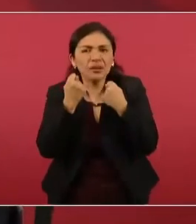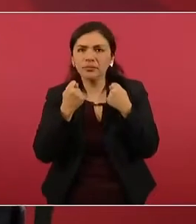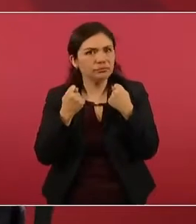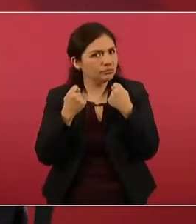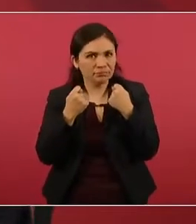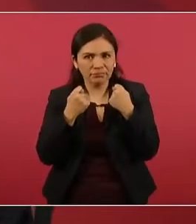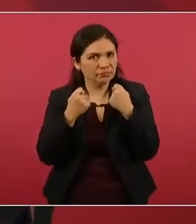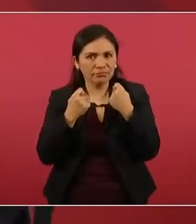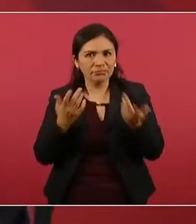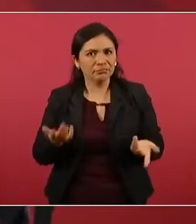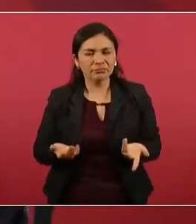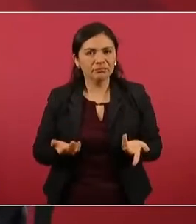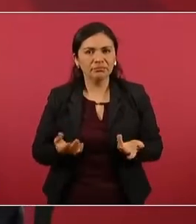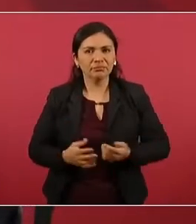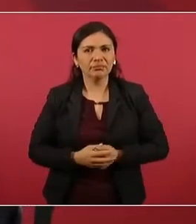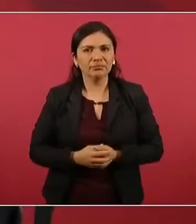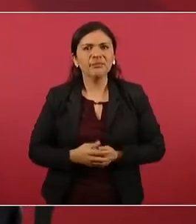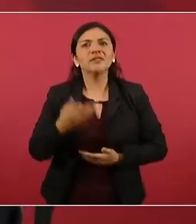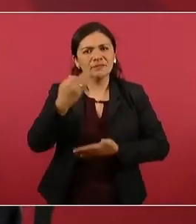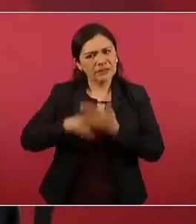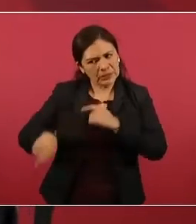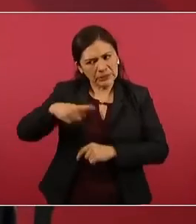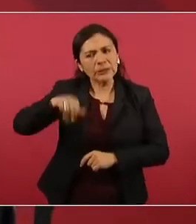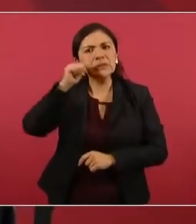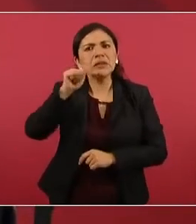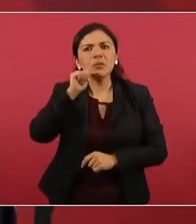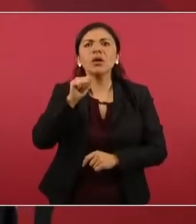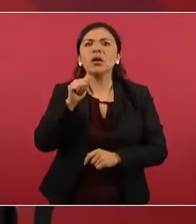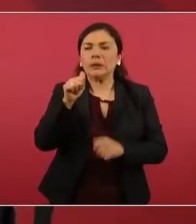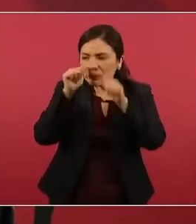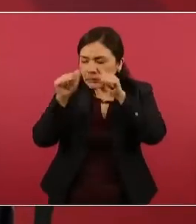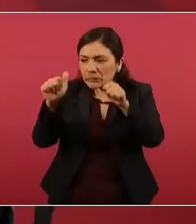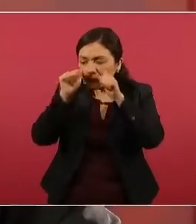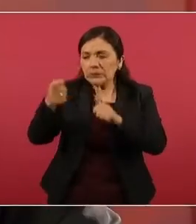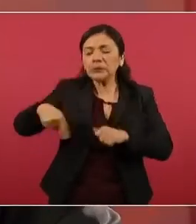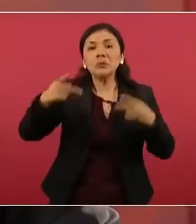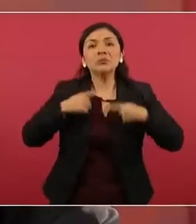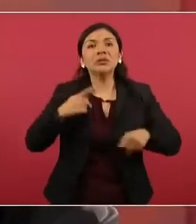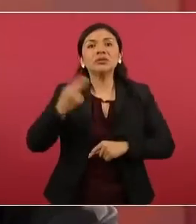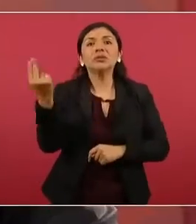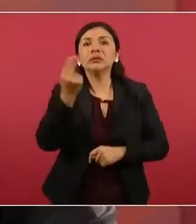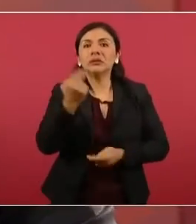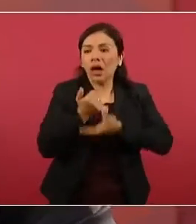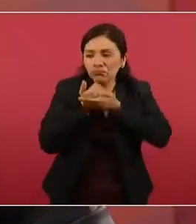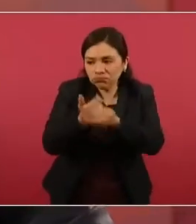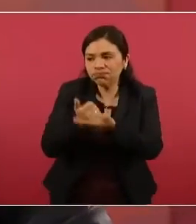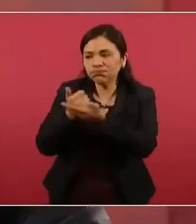voltear a ver al más necesitado.